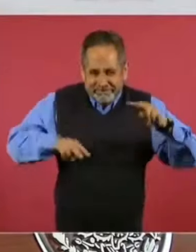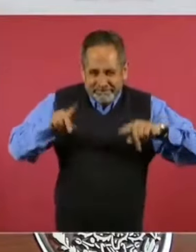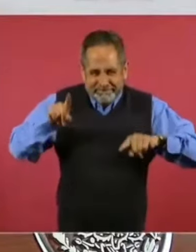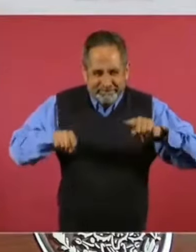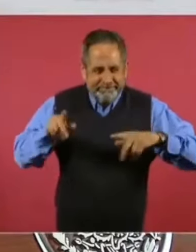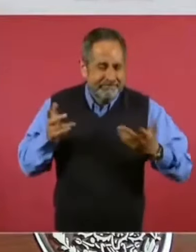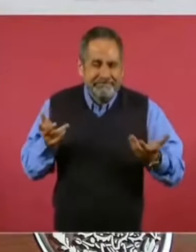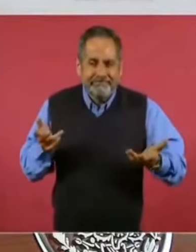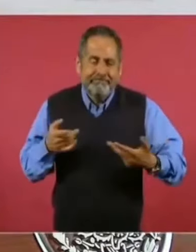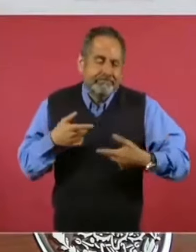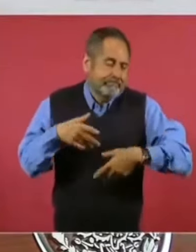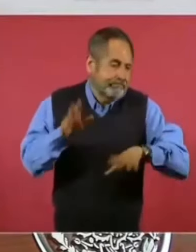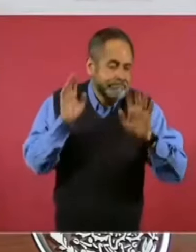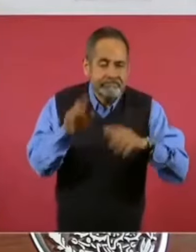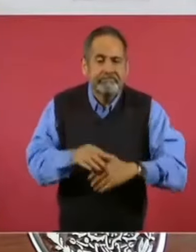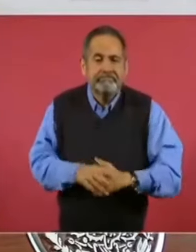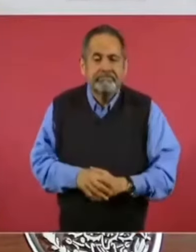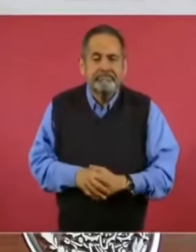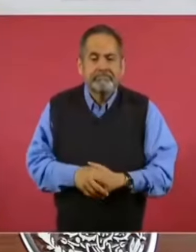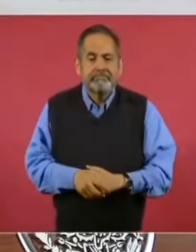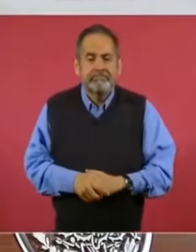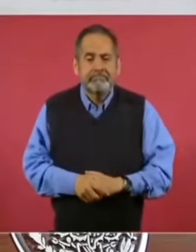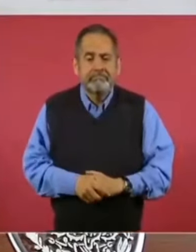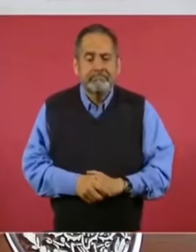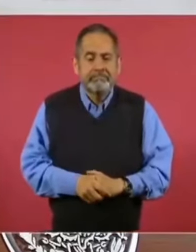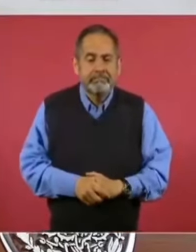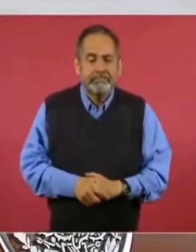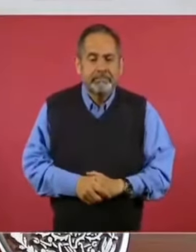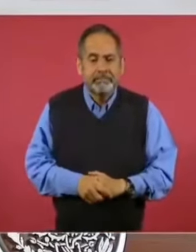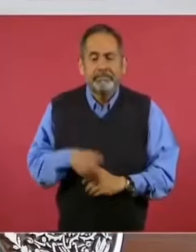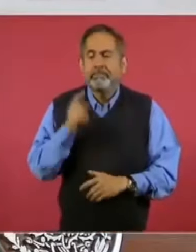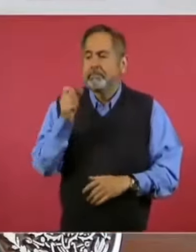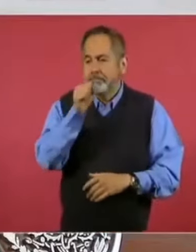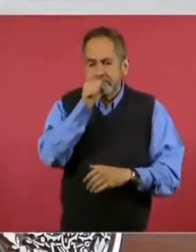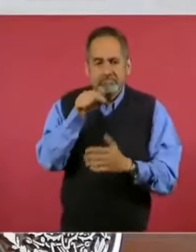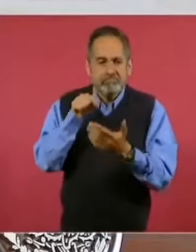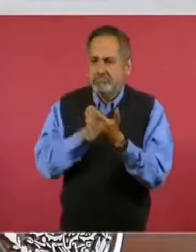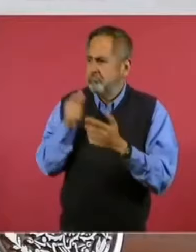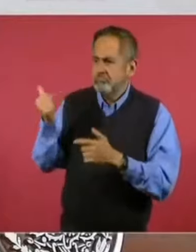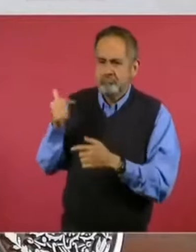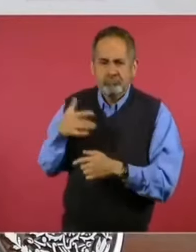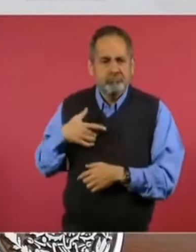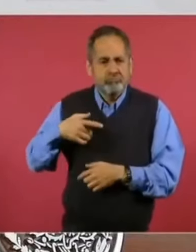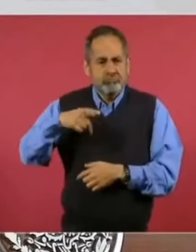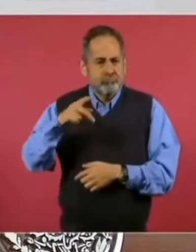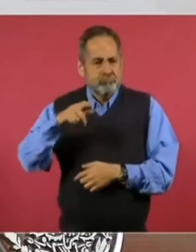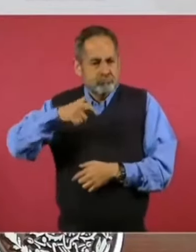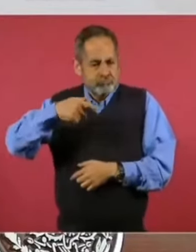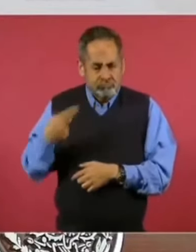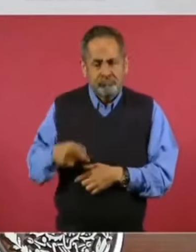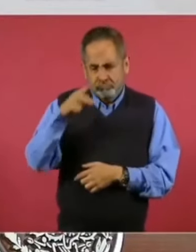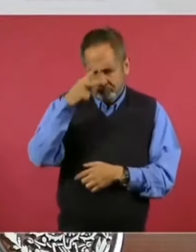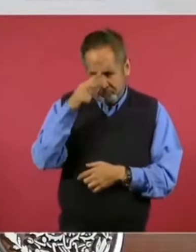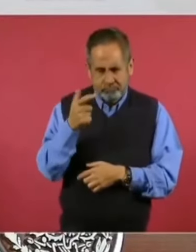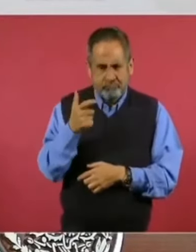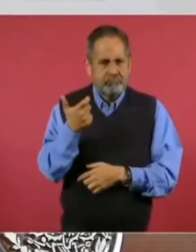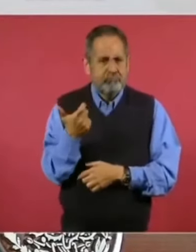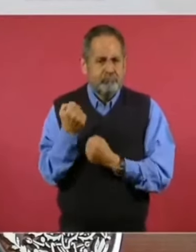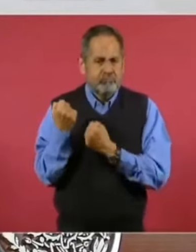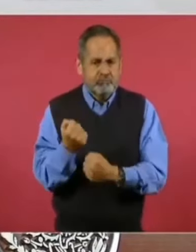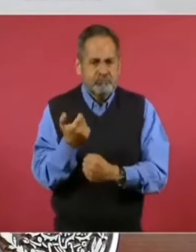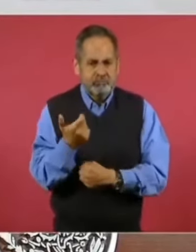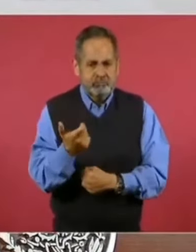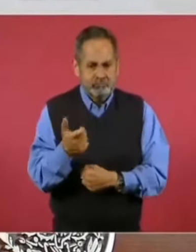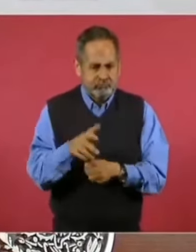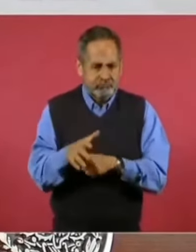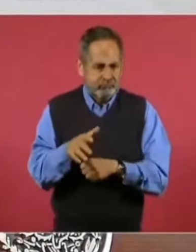Pero esto es un indicador de fortaleza, acuérdense